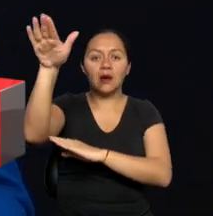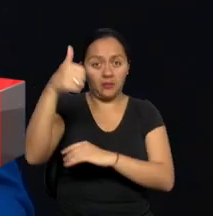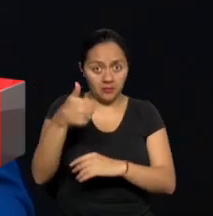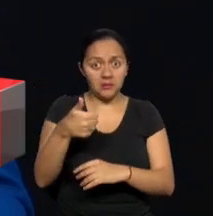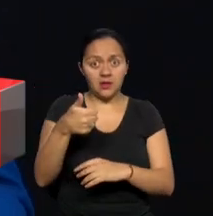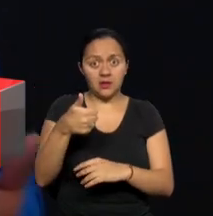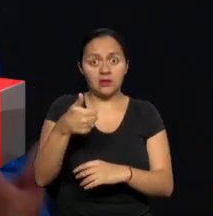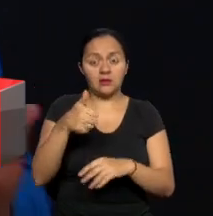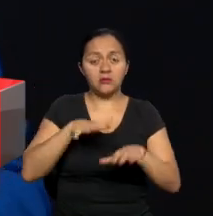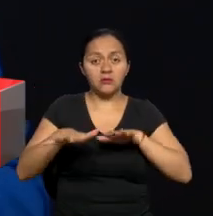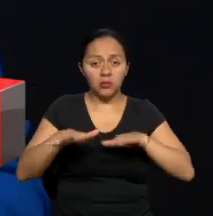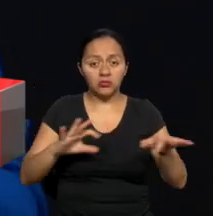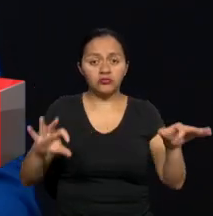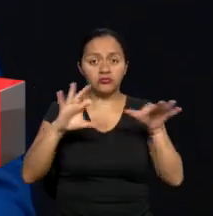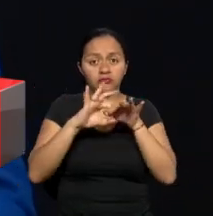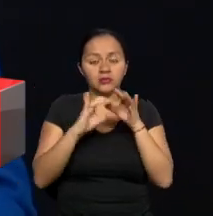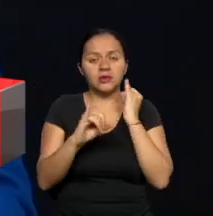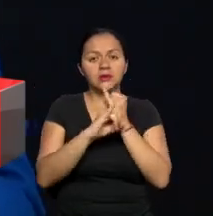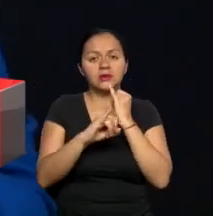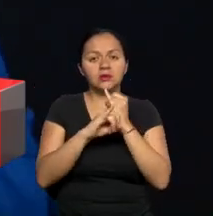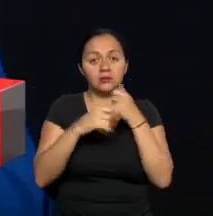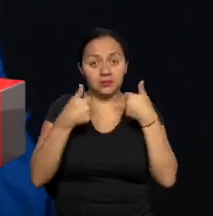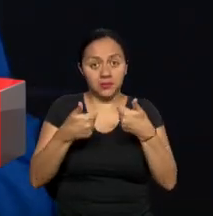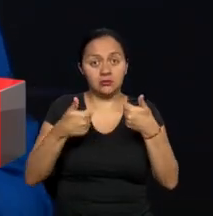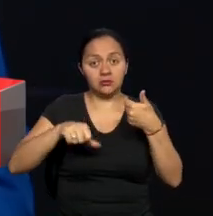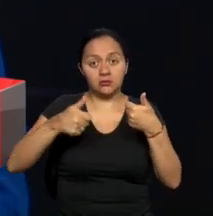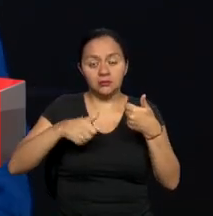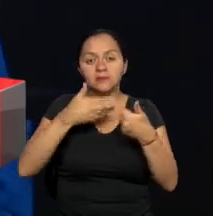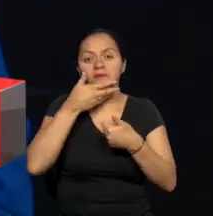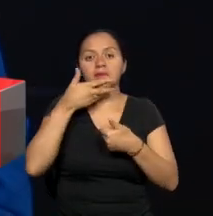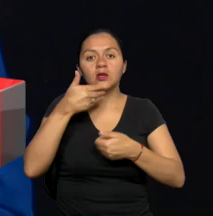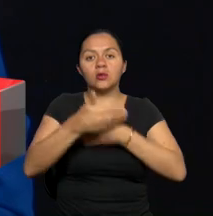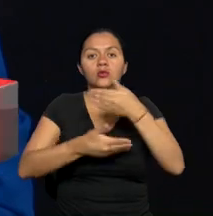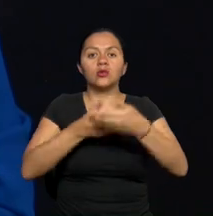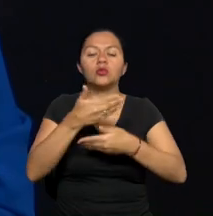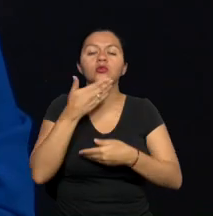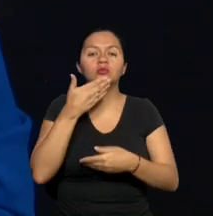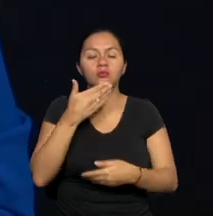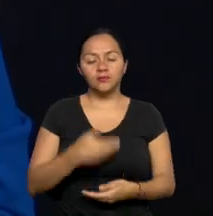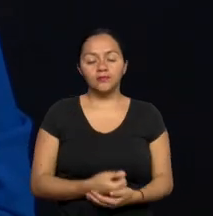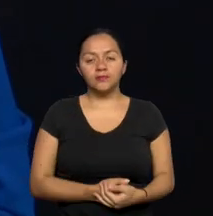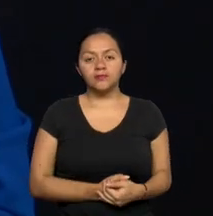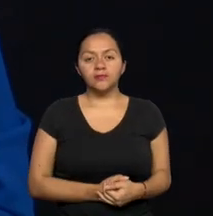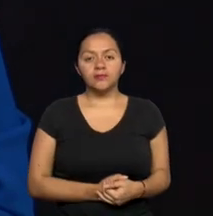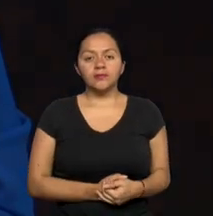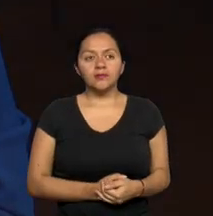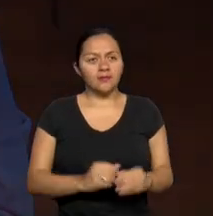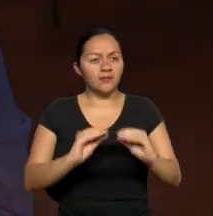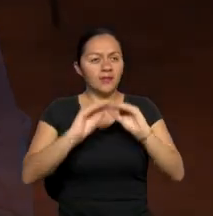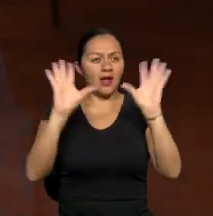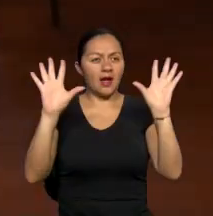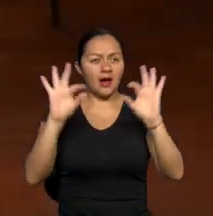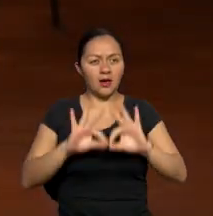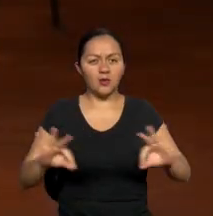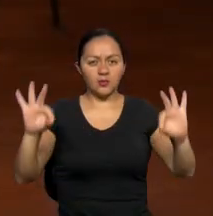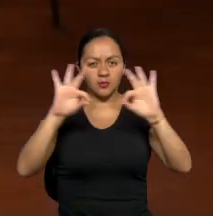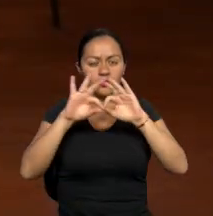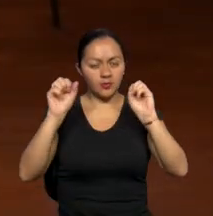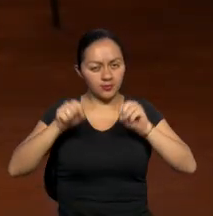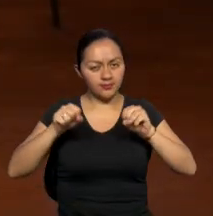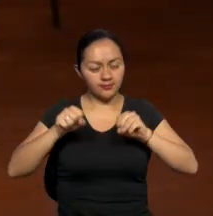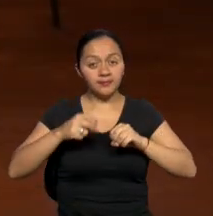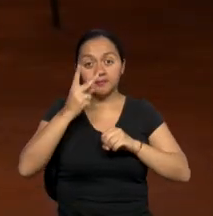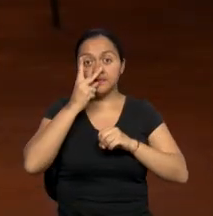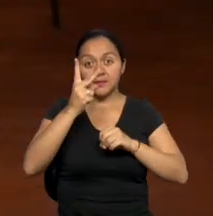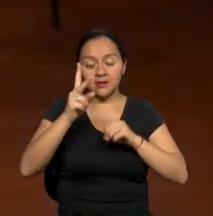importancia de esta coordinación interinstitucional precisamente para mejorar los canales de comunicación? Absolutamente importante. Yo creo que